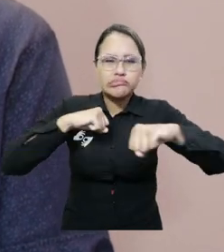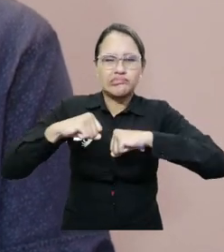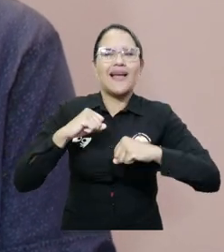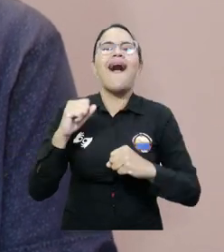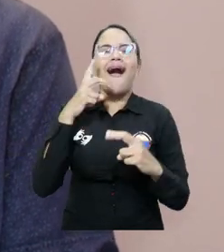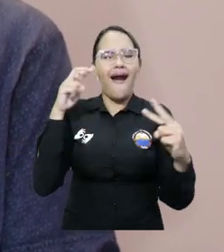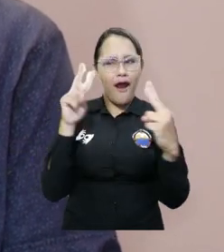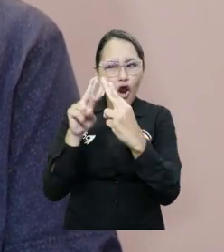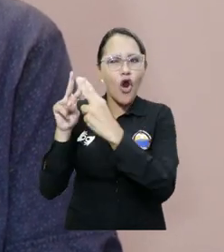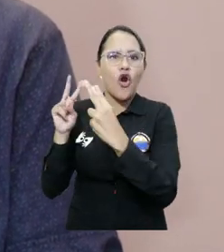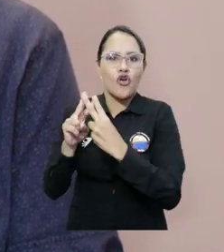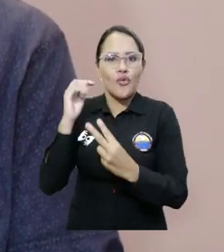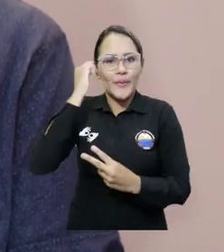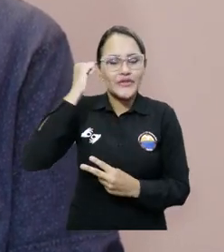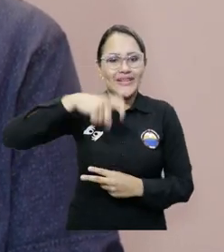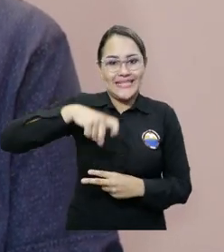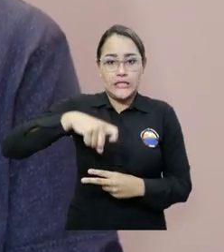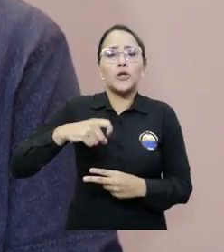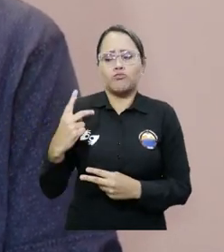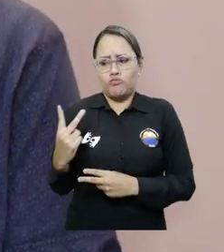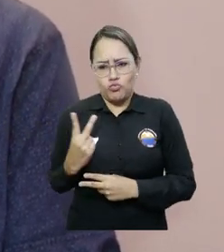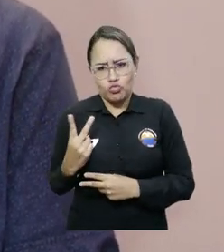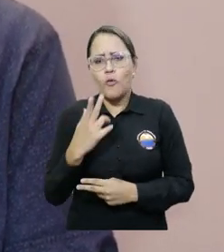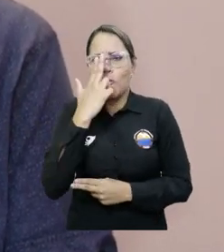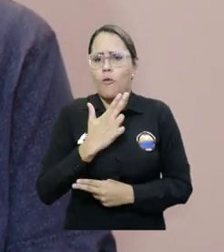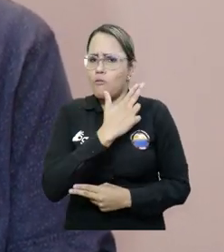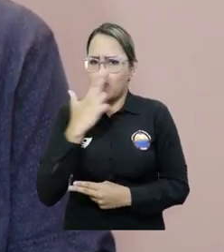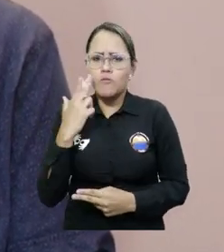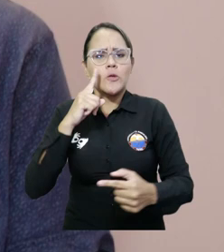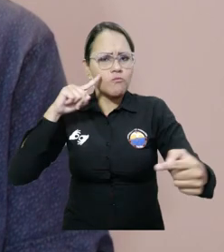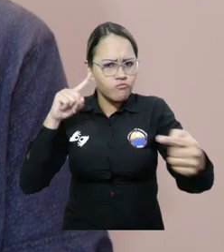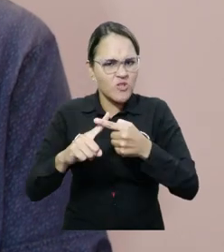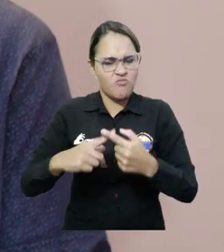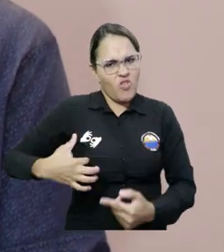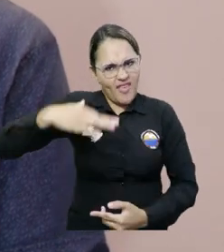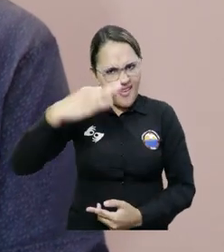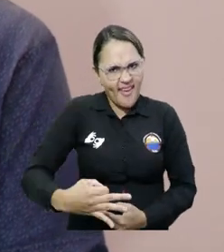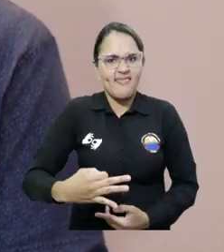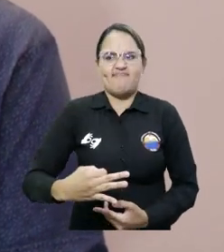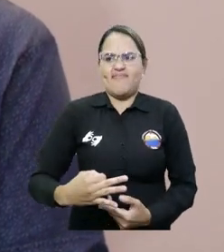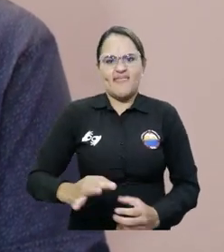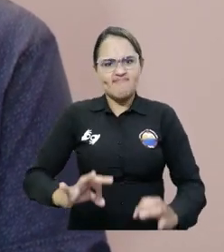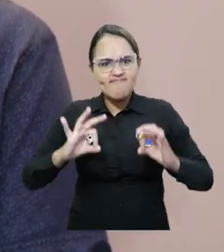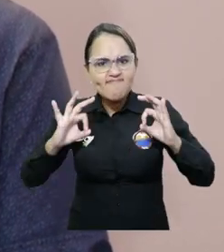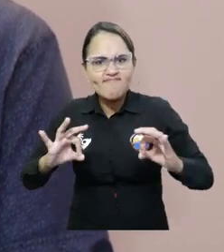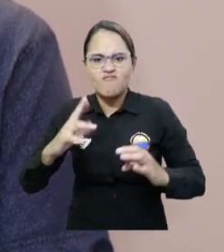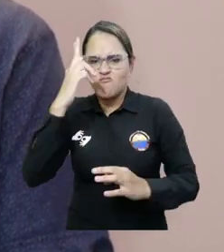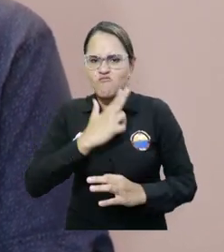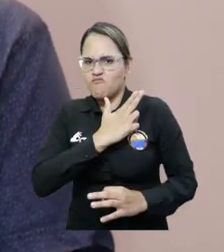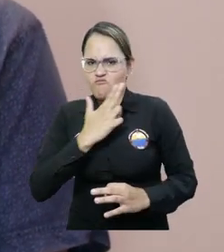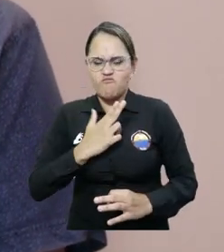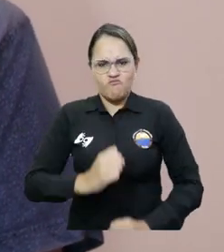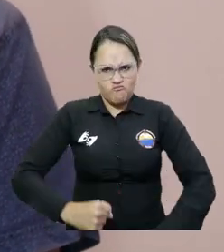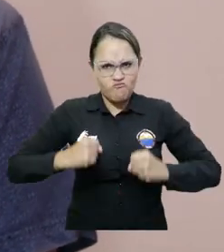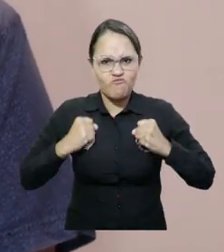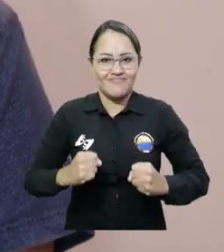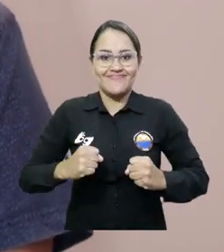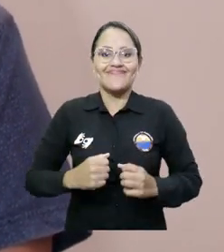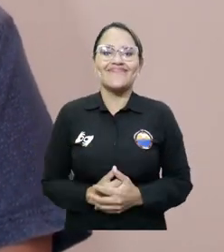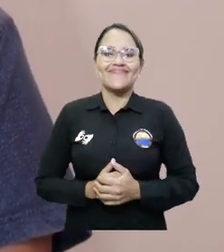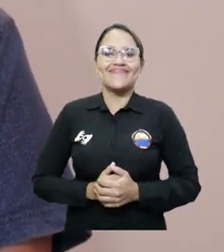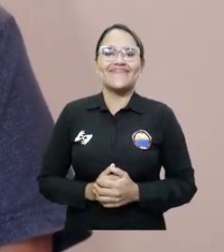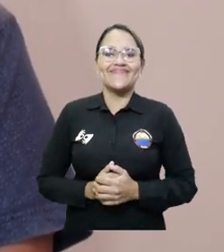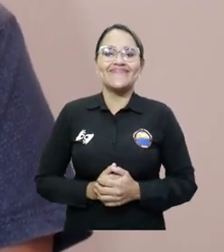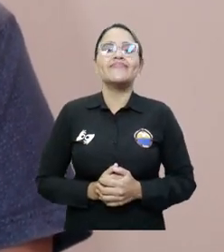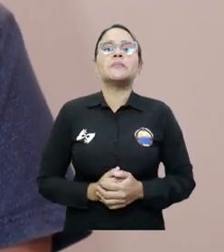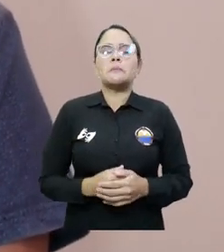con mi compañero, a hacer una representación ética, digna, de calidad y de compromiso. Igualmente, yo